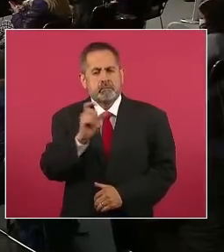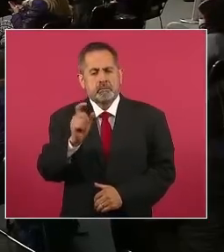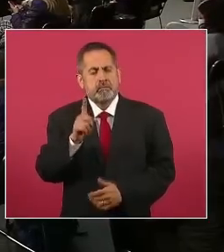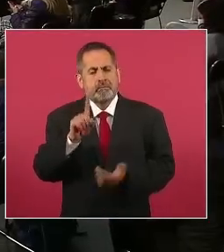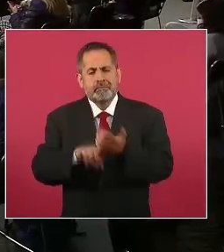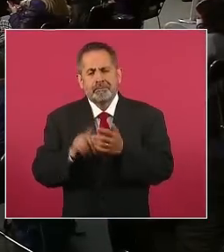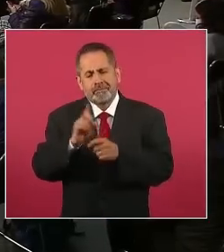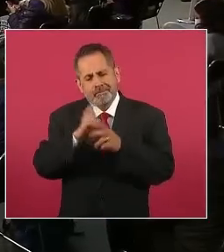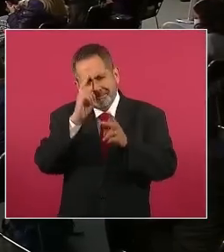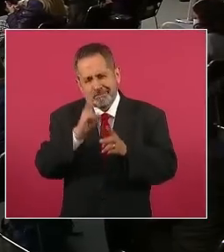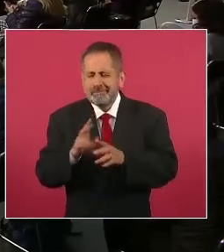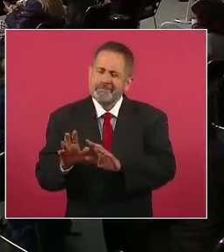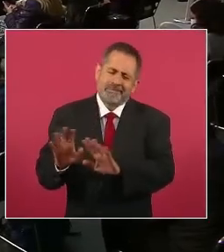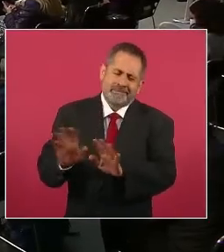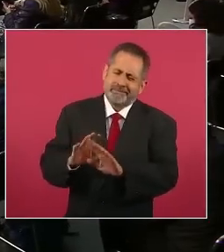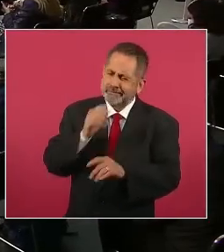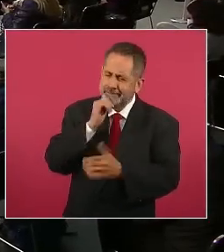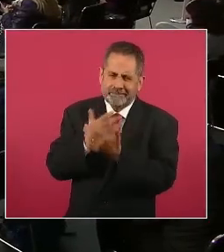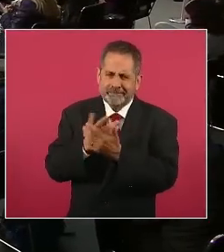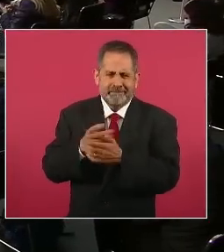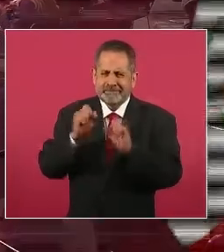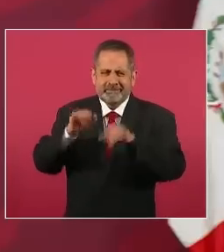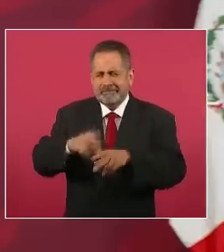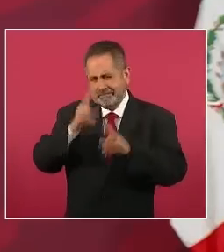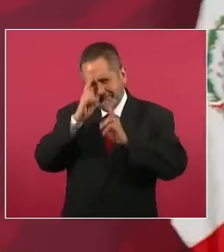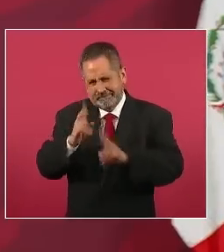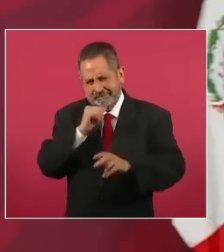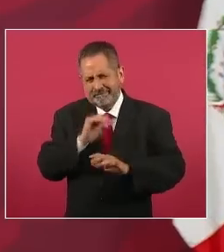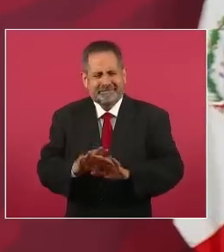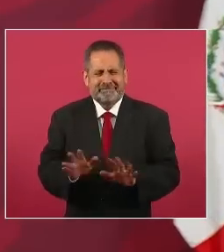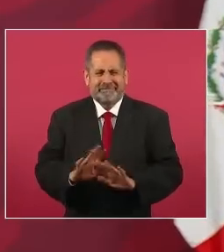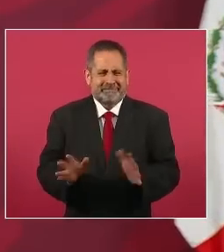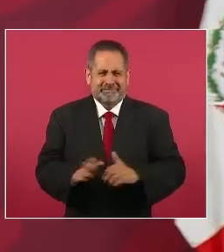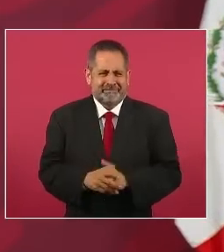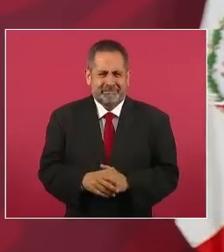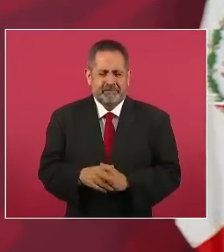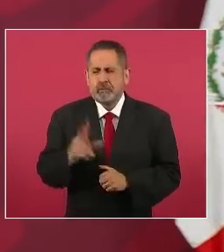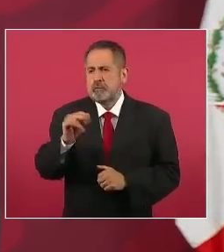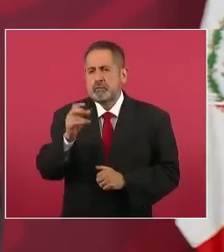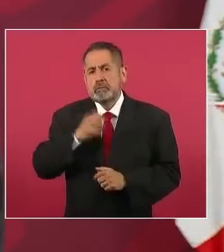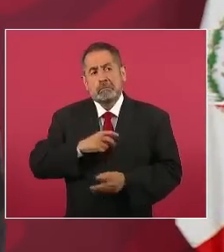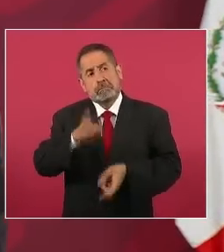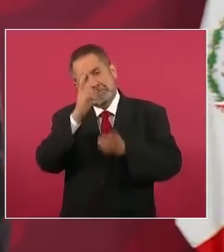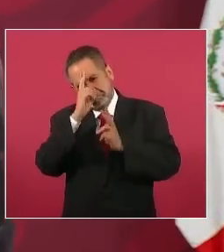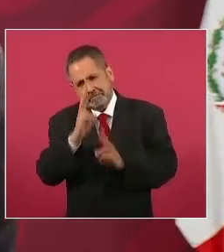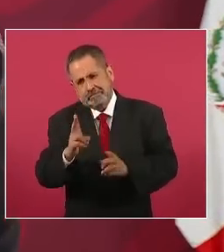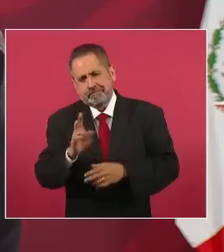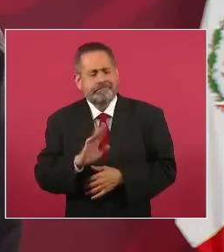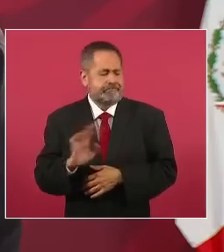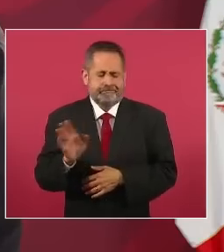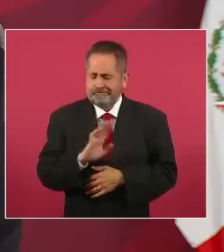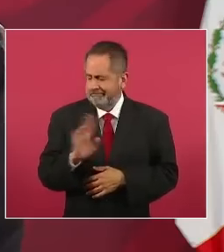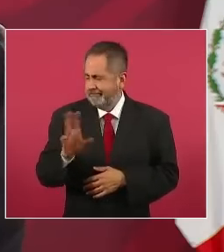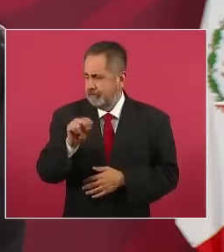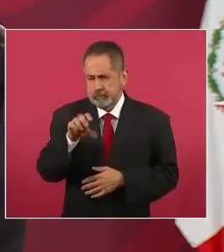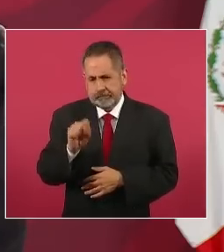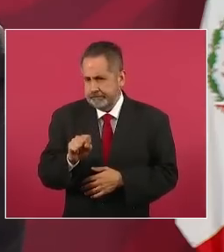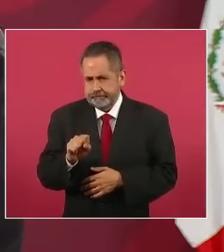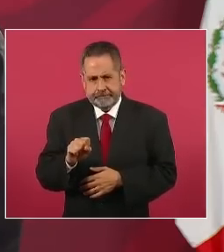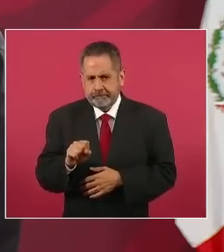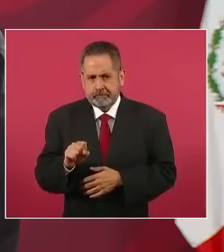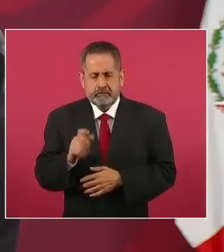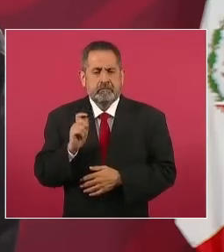y la mamá manda al niño y le dice al niño oye ve y apágale a la lumbre de los frijoles